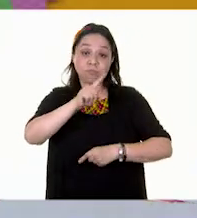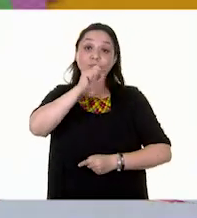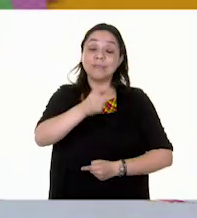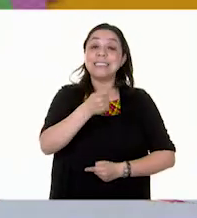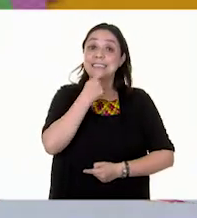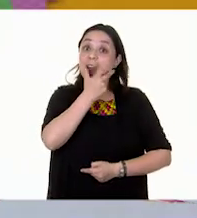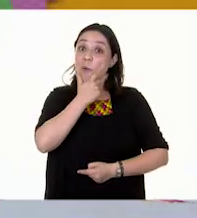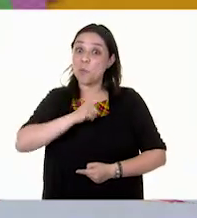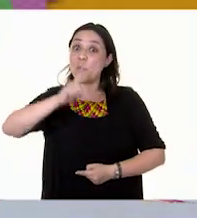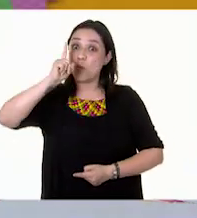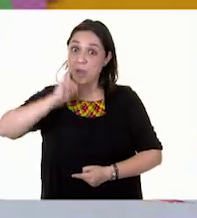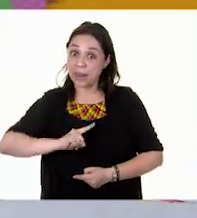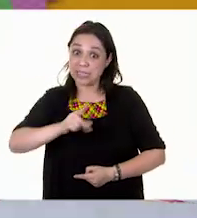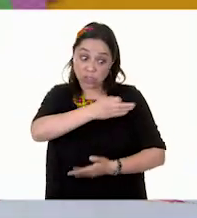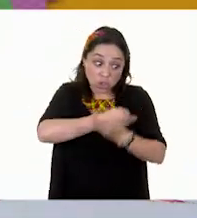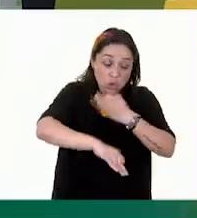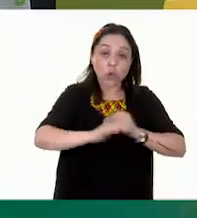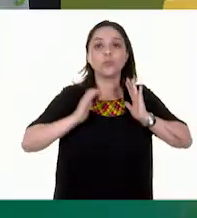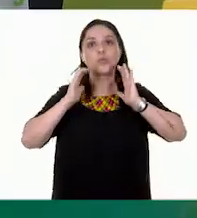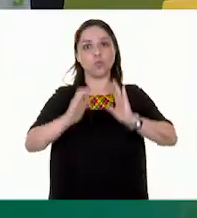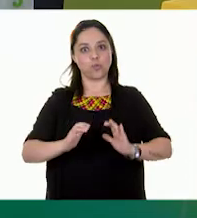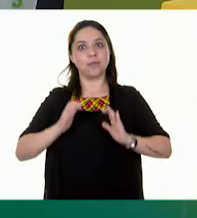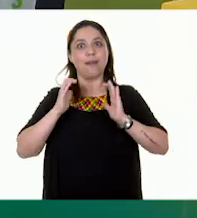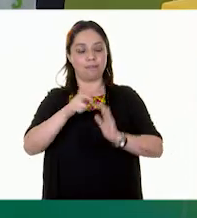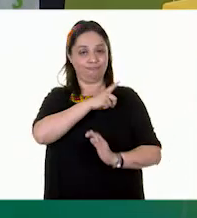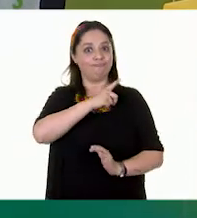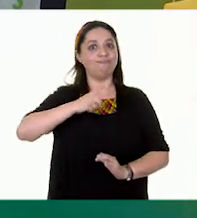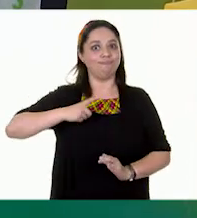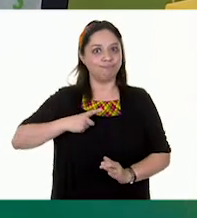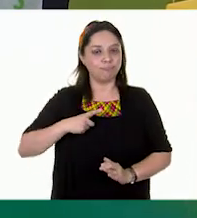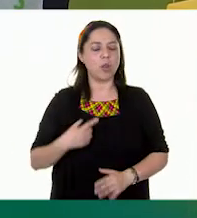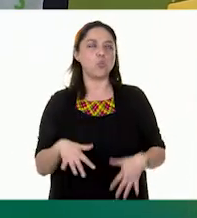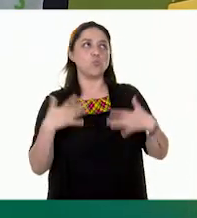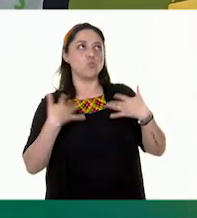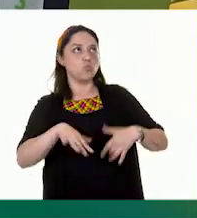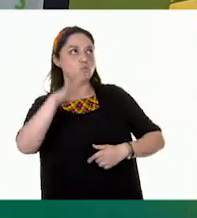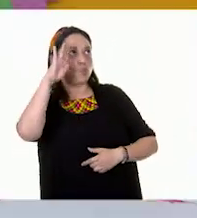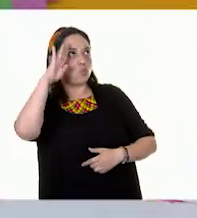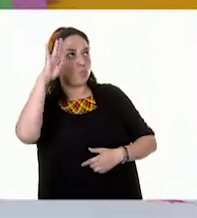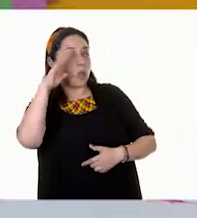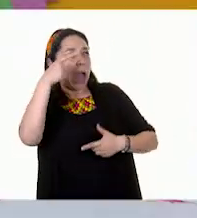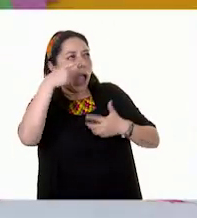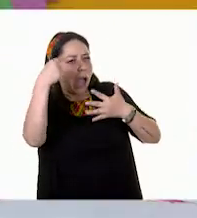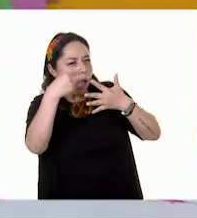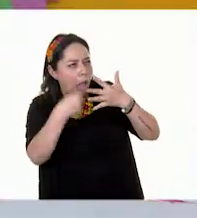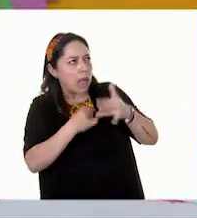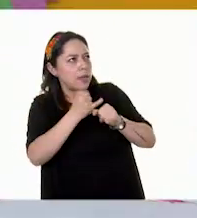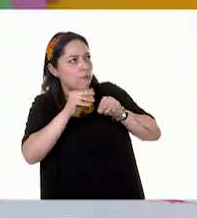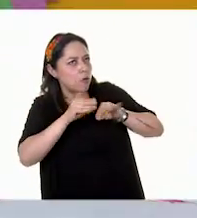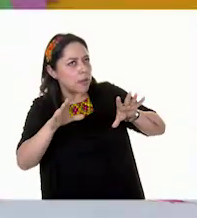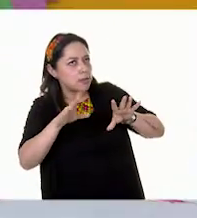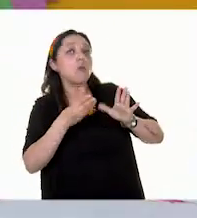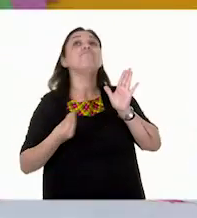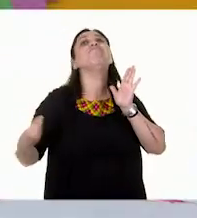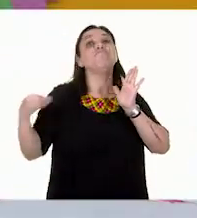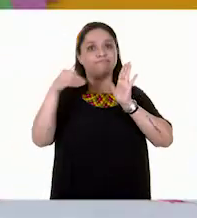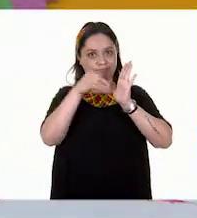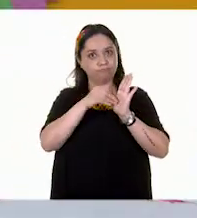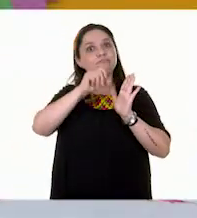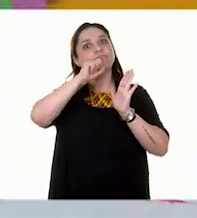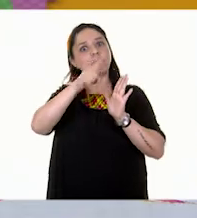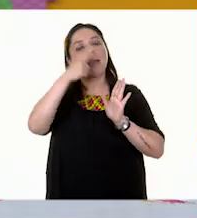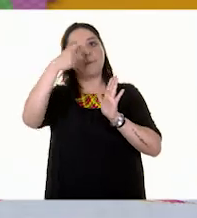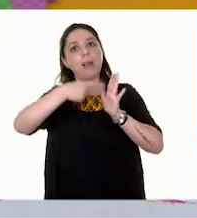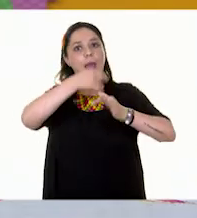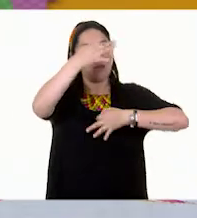cuidar todos muchísimo. Ay, ay. Pues yo creo que esta información también la debemos incluir